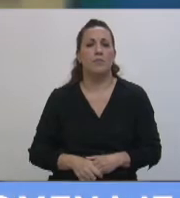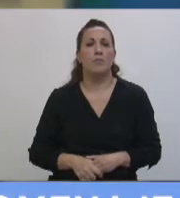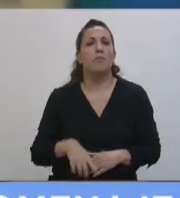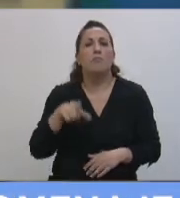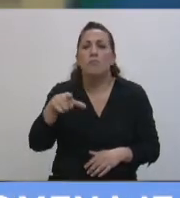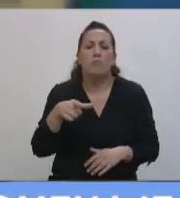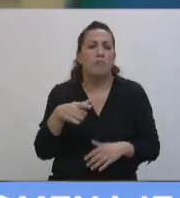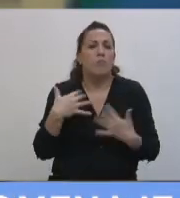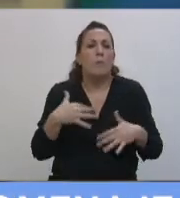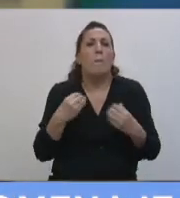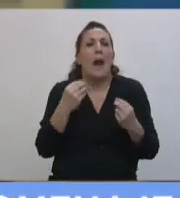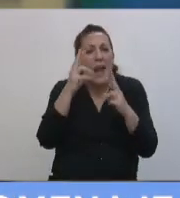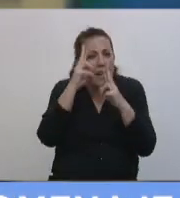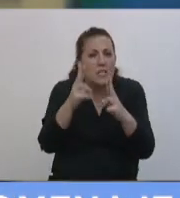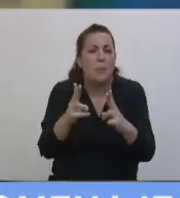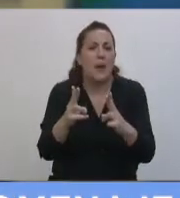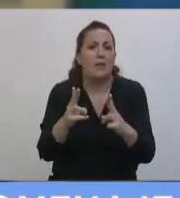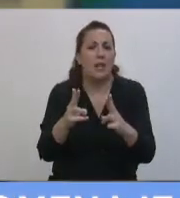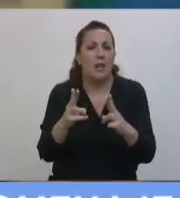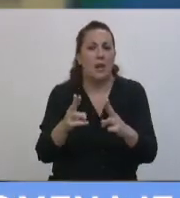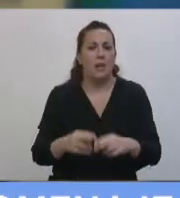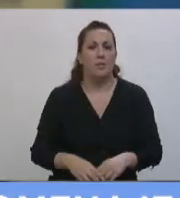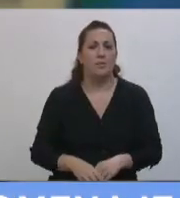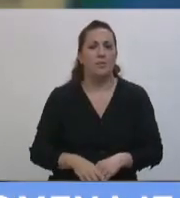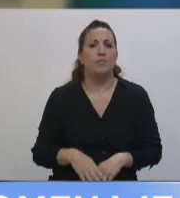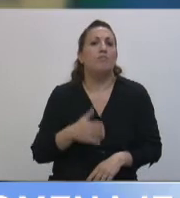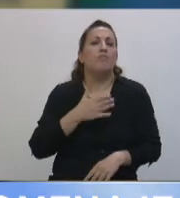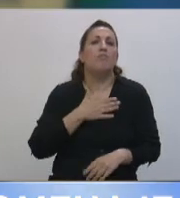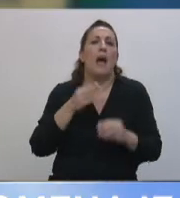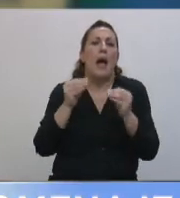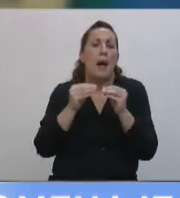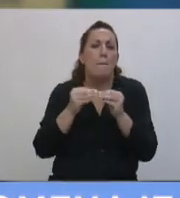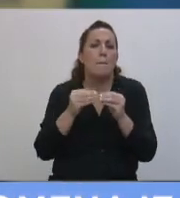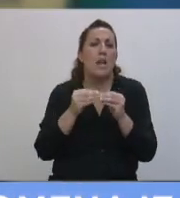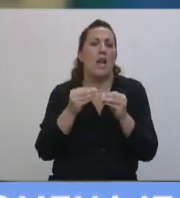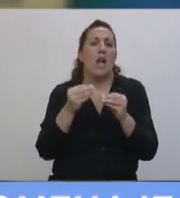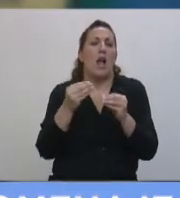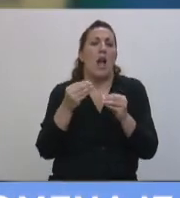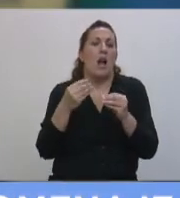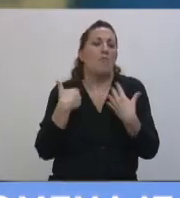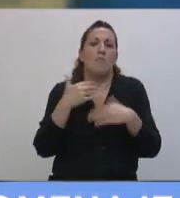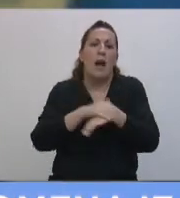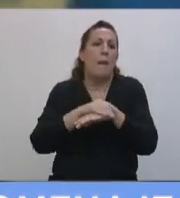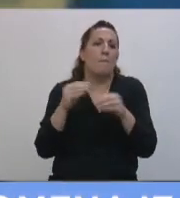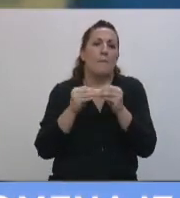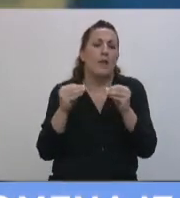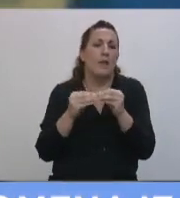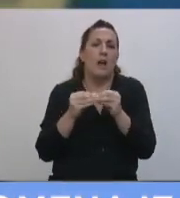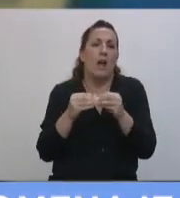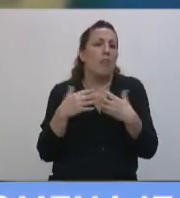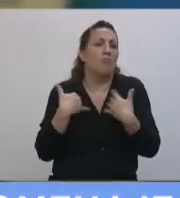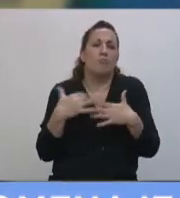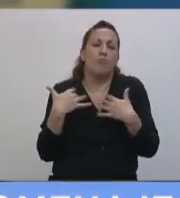honrarlo. Ha sido una amiga, una compañera de honestidad enquebrantable,